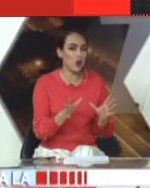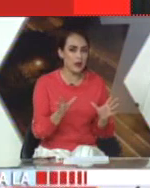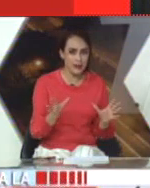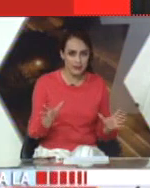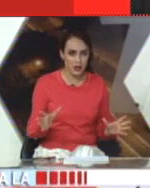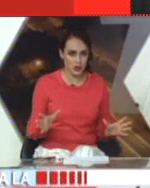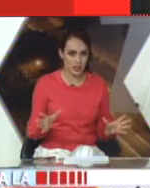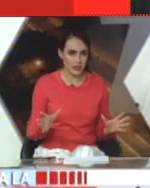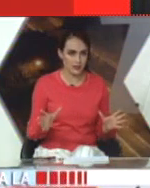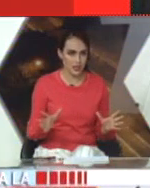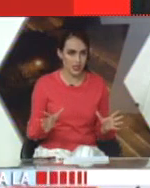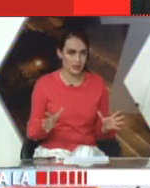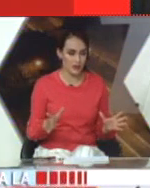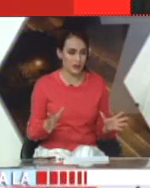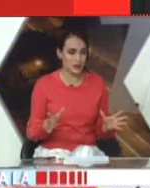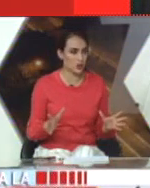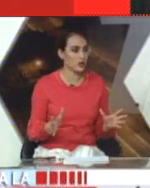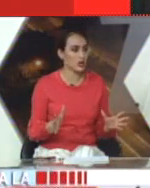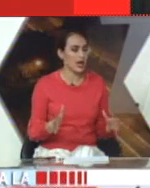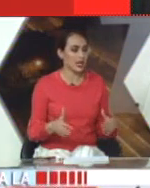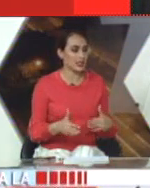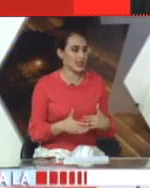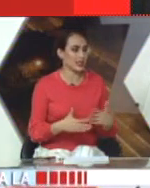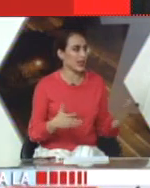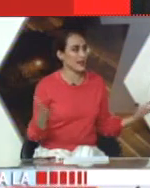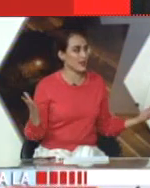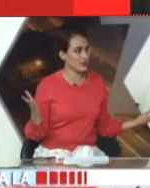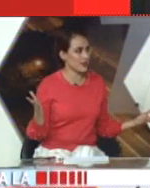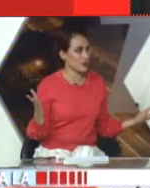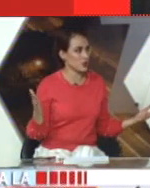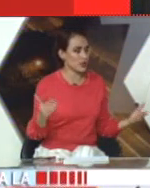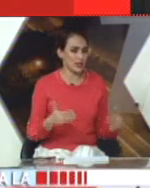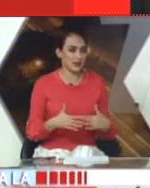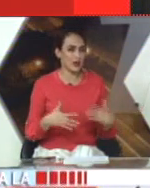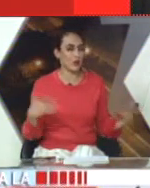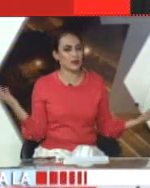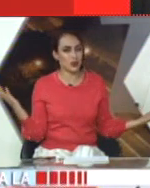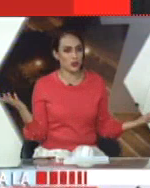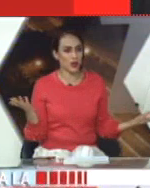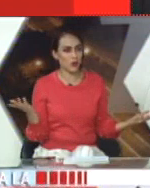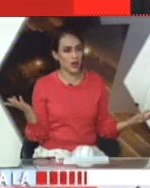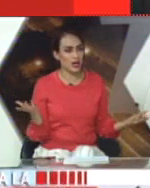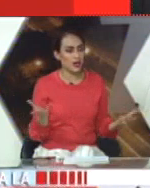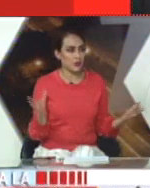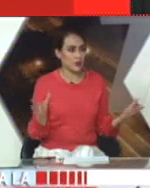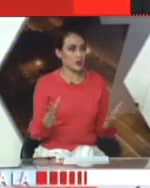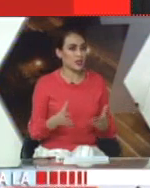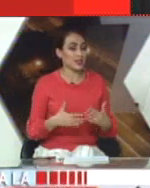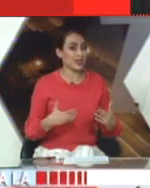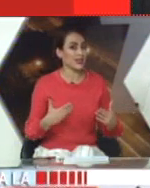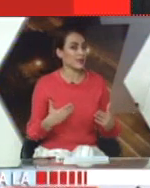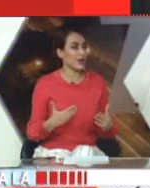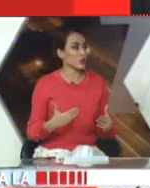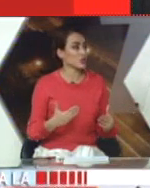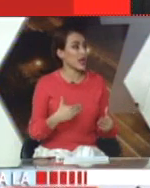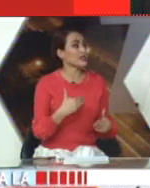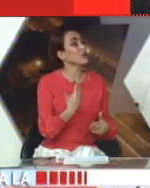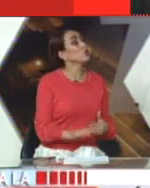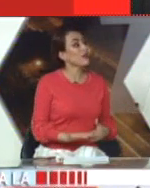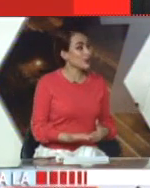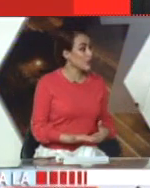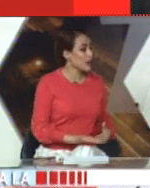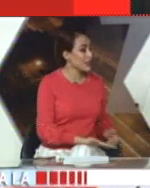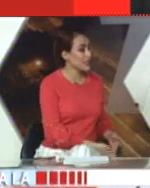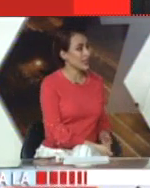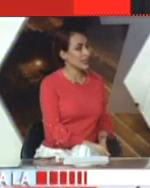sociales, obviamente con ciertas medidas de prevención, hasta que se acabe este virus o hasta que se encuentre una cura, pues vamos a tener que adaptarnos a